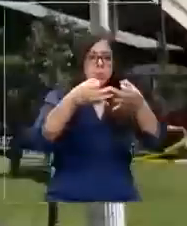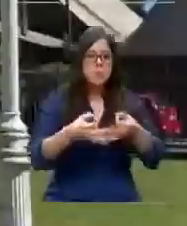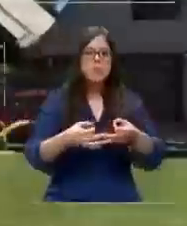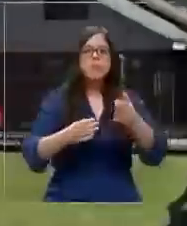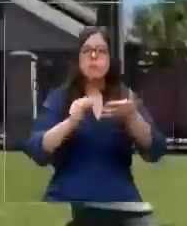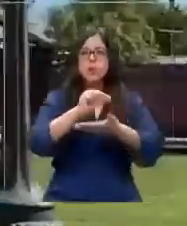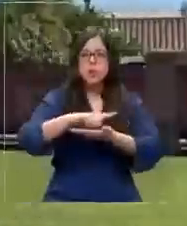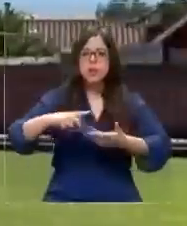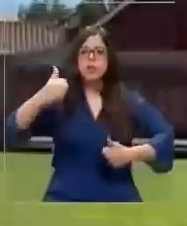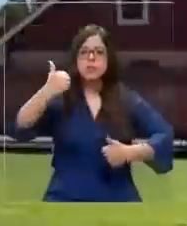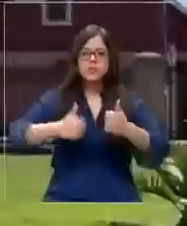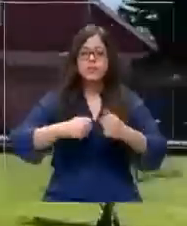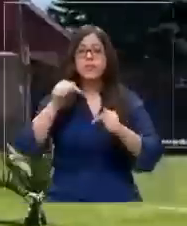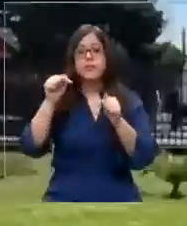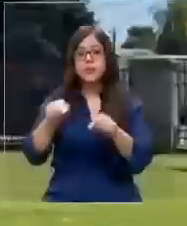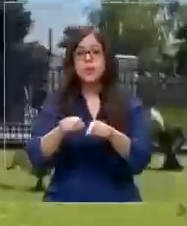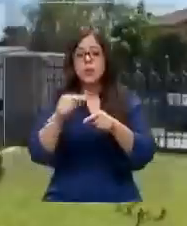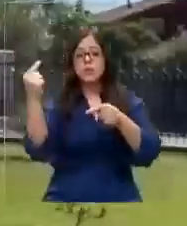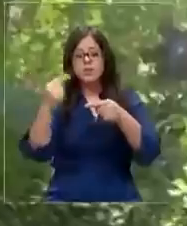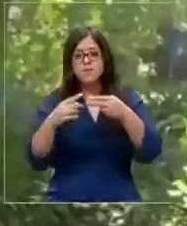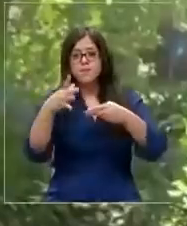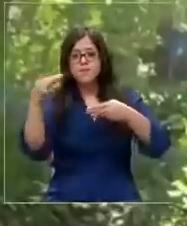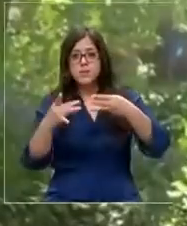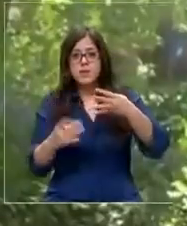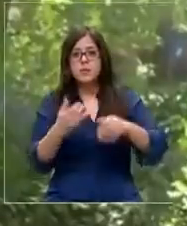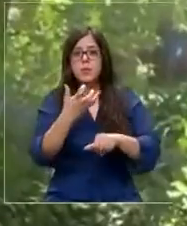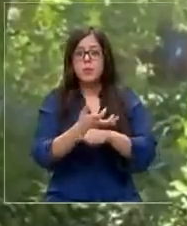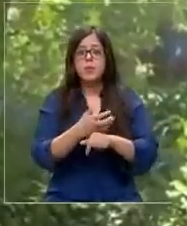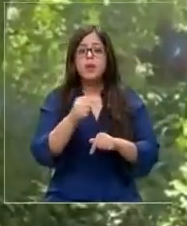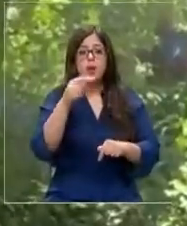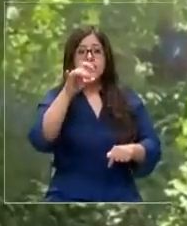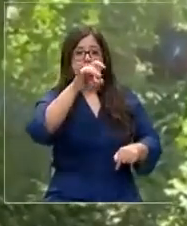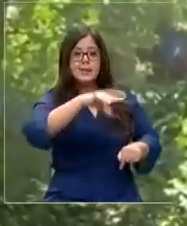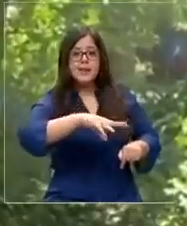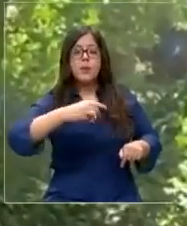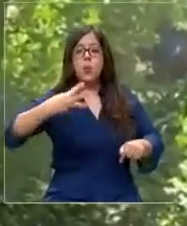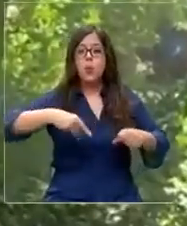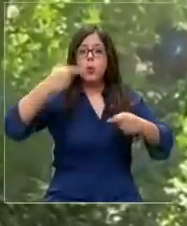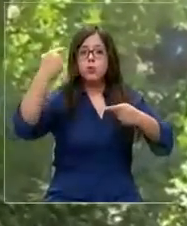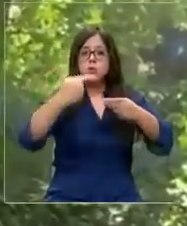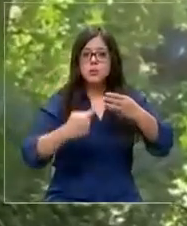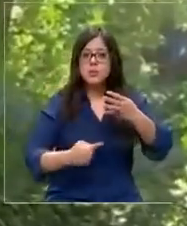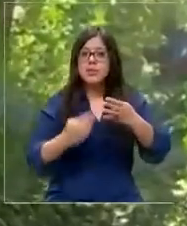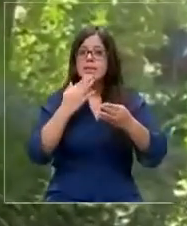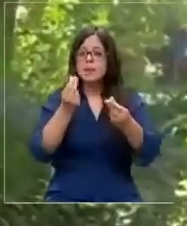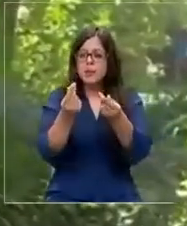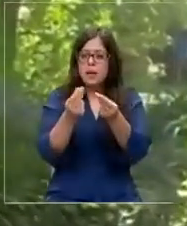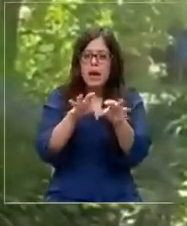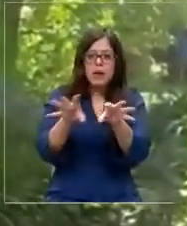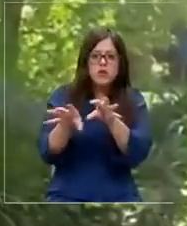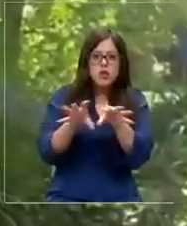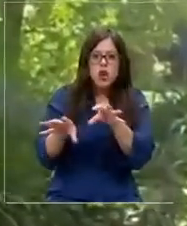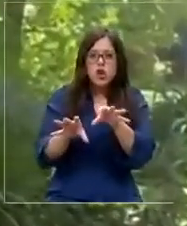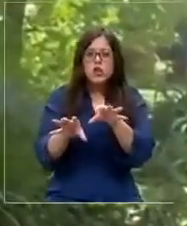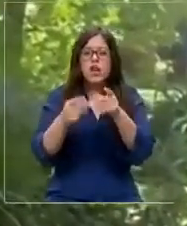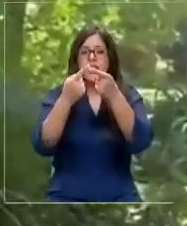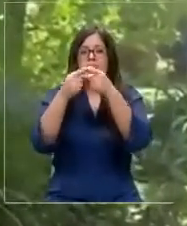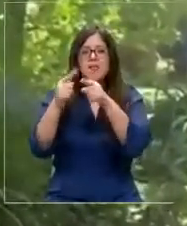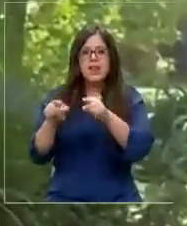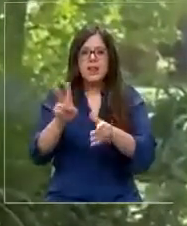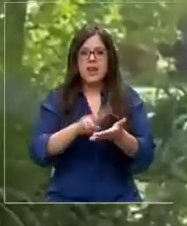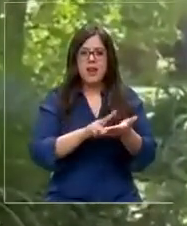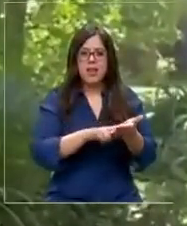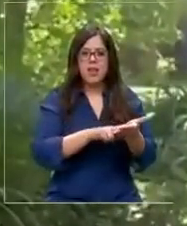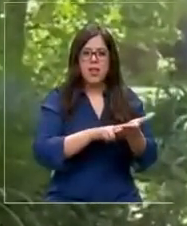competencia mientras surgen alternativas. Sabemos que hay distintos municipios con distintos recursos y que son muy distintas las